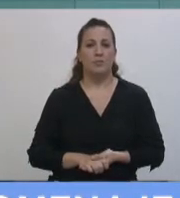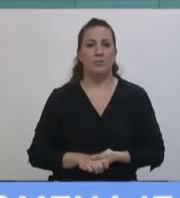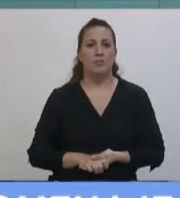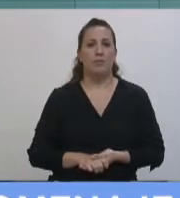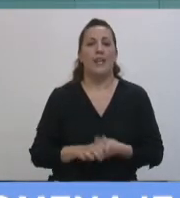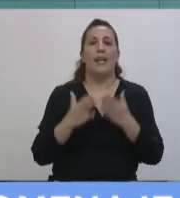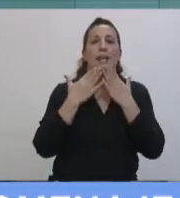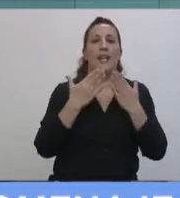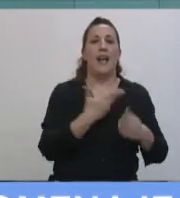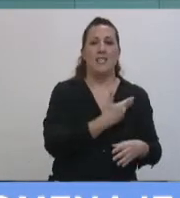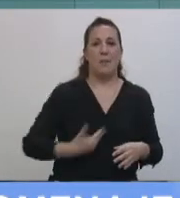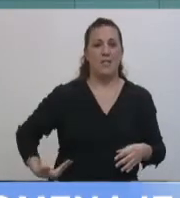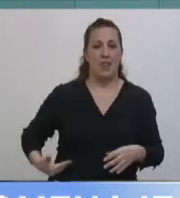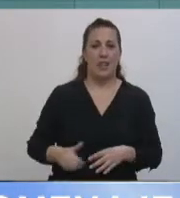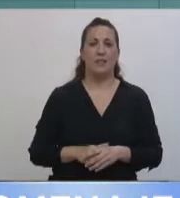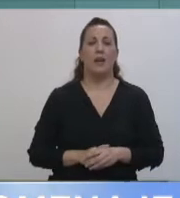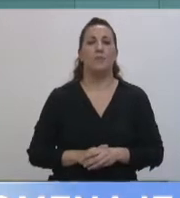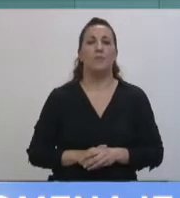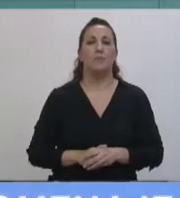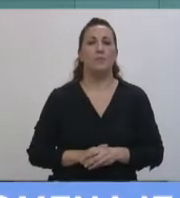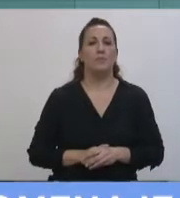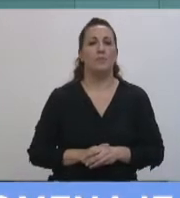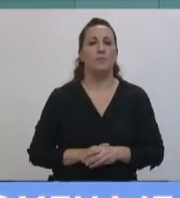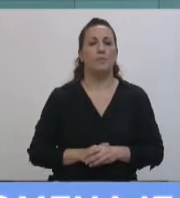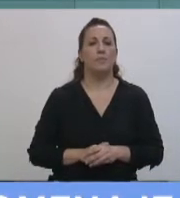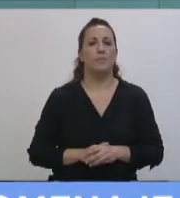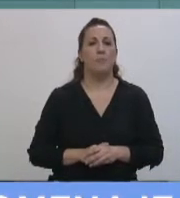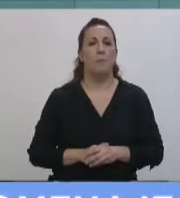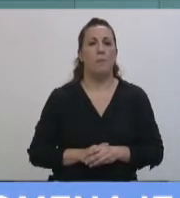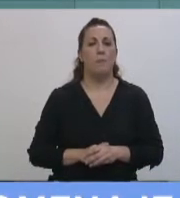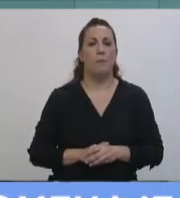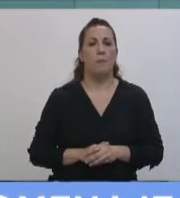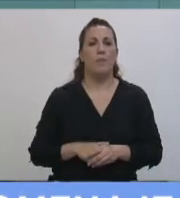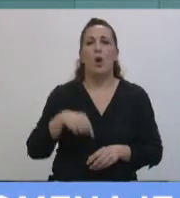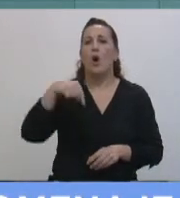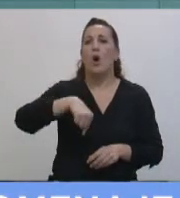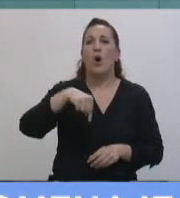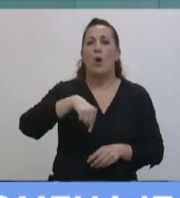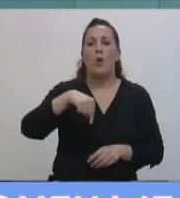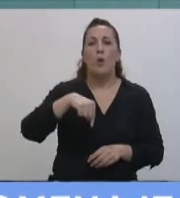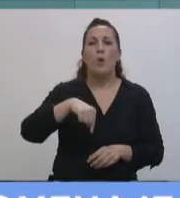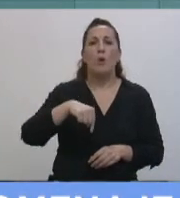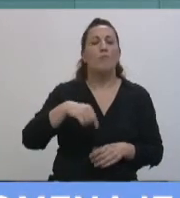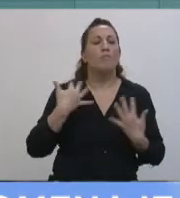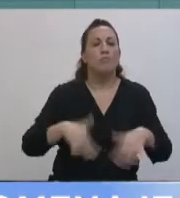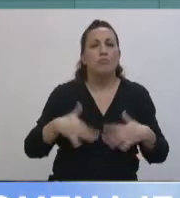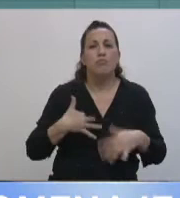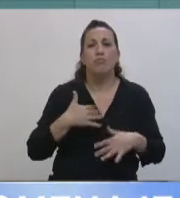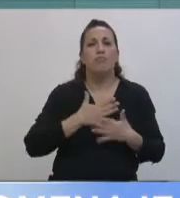Gracias, señora presidenta. Para mí es un gran dolor y una fuerte tristeza